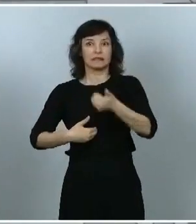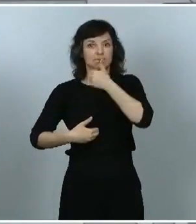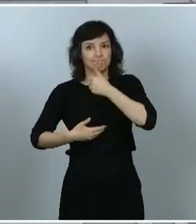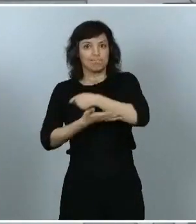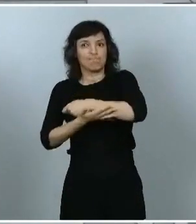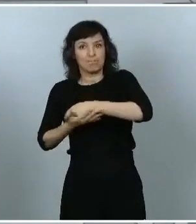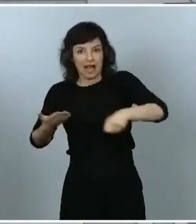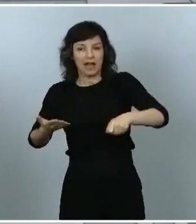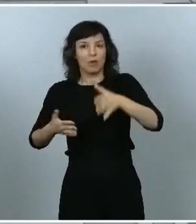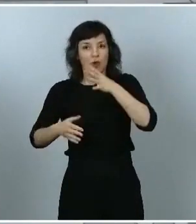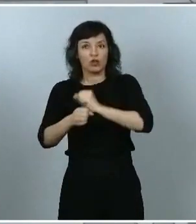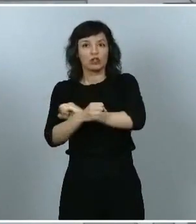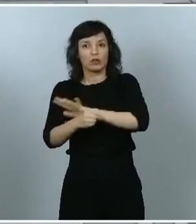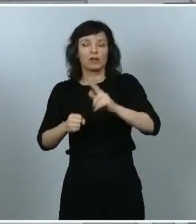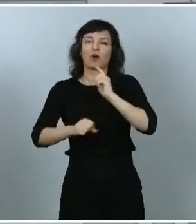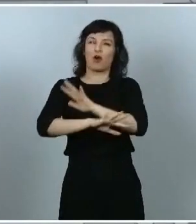las comunidades autónomas.